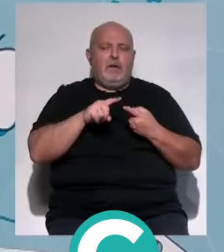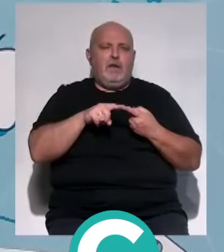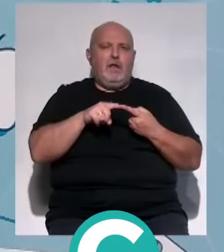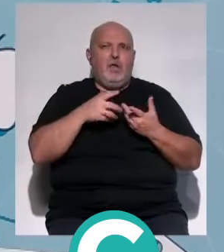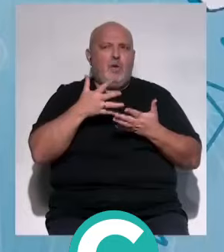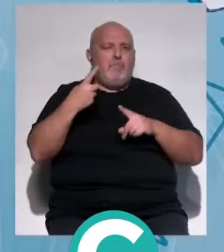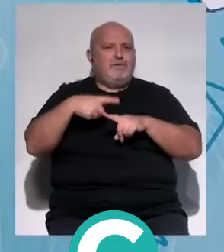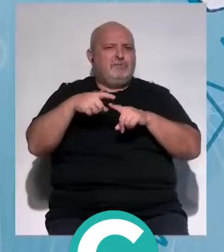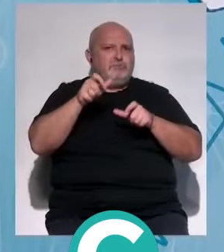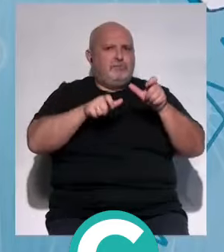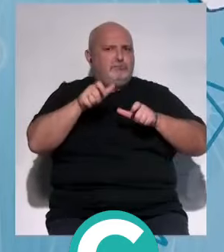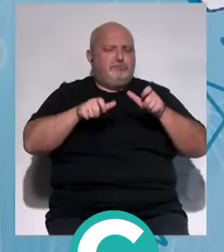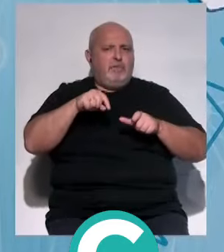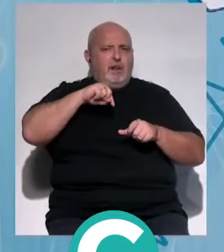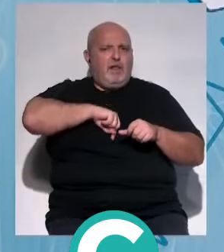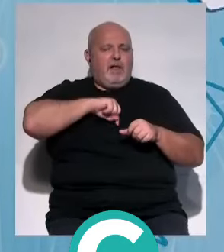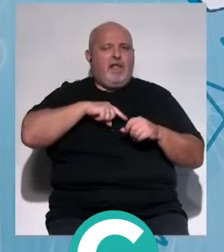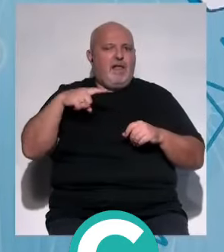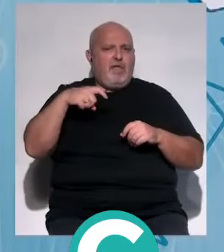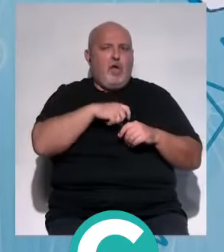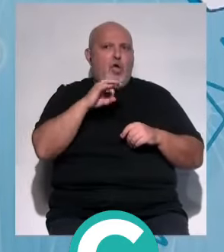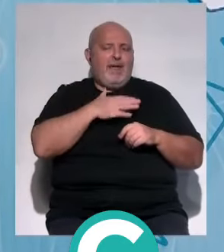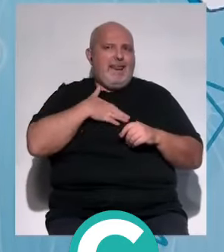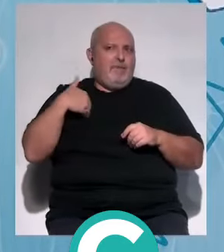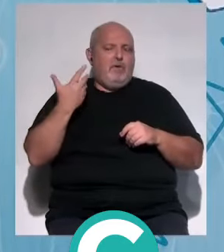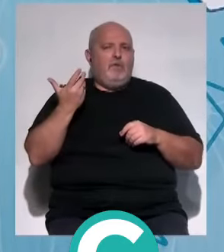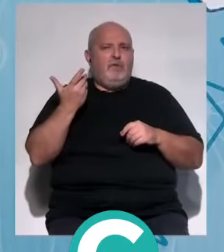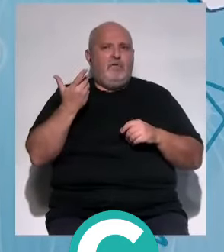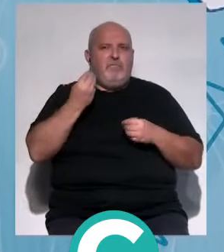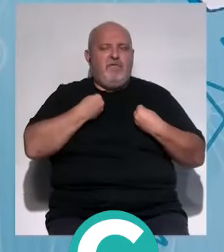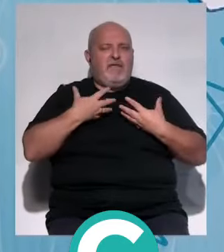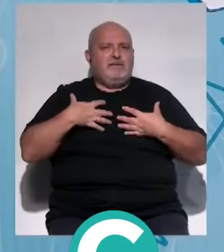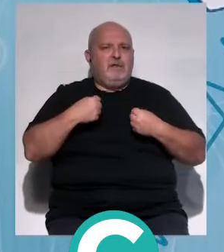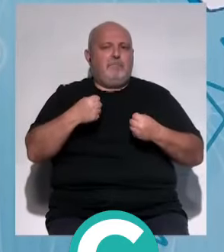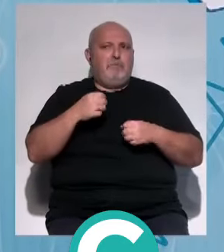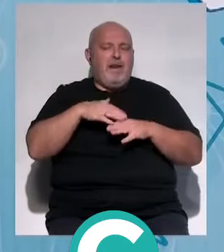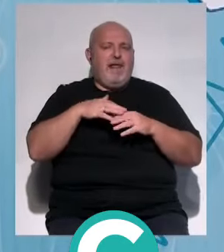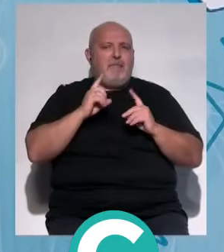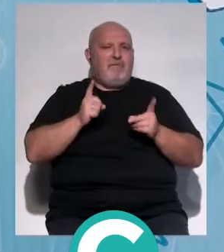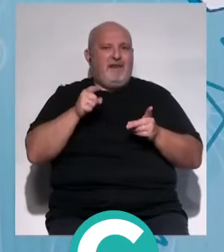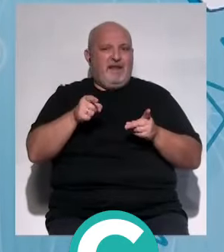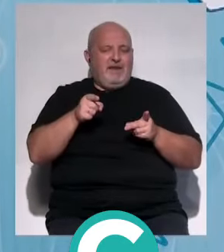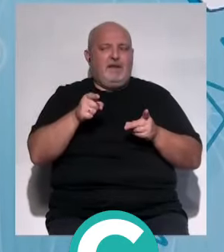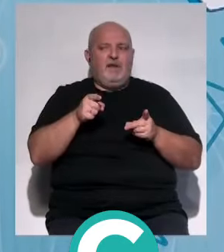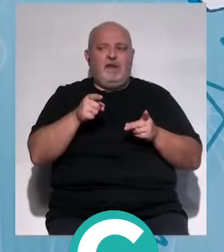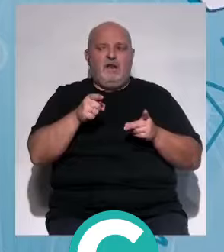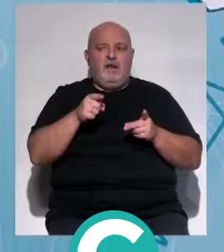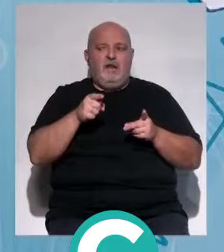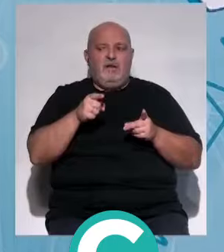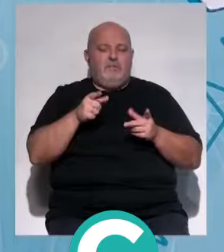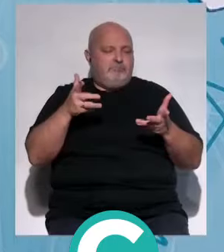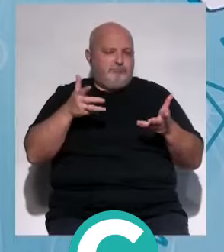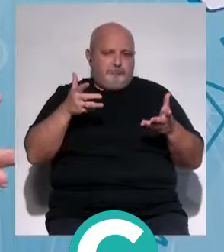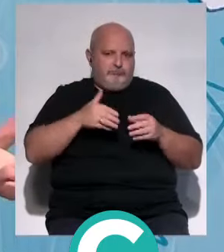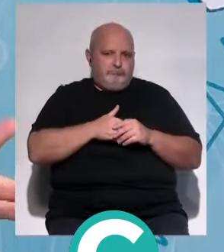para cualquier persona que esté tratándose de cáncer o que queramos tener una vida saludable para prevenir. Bueno,